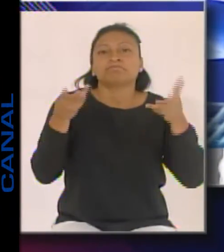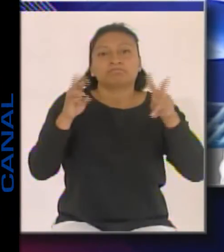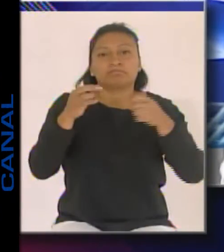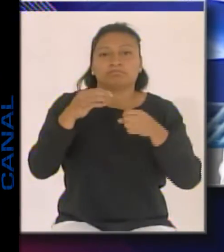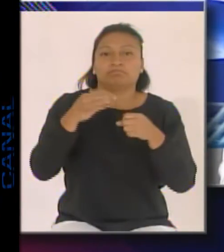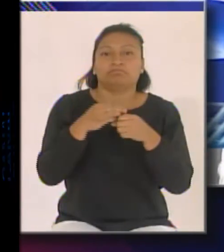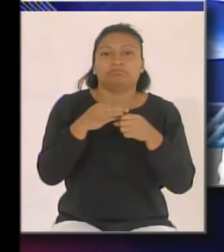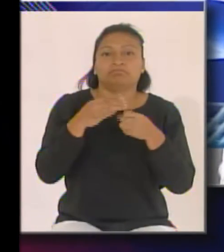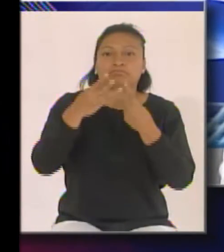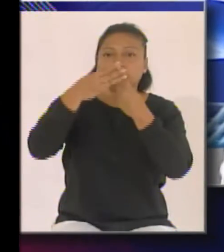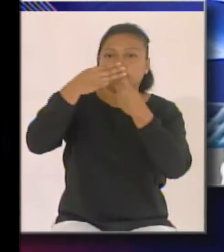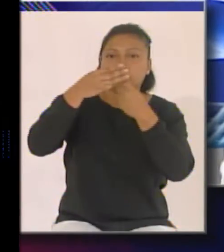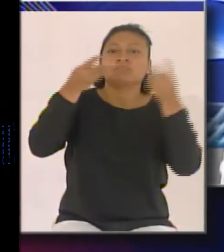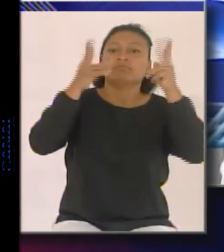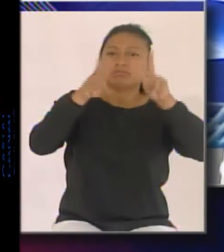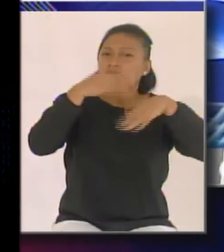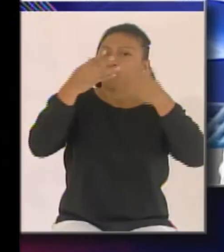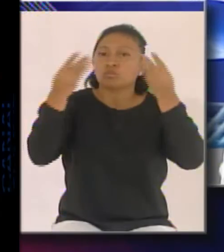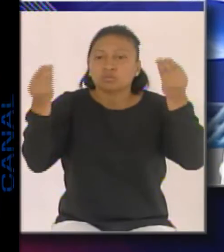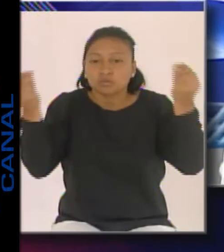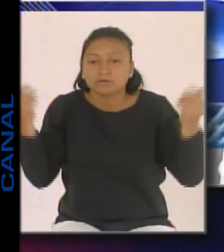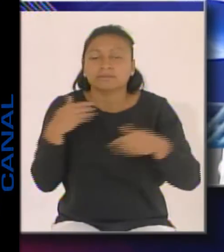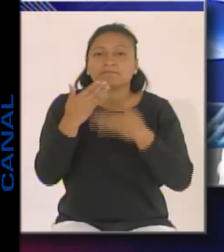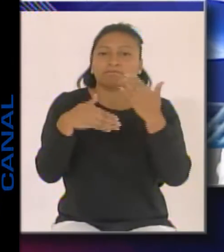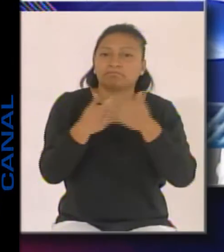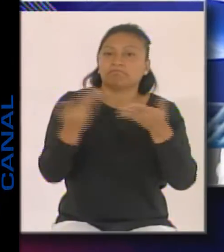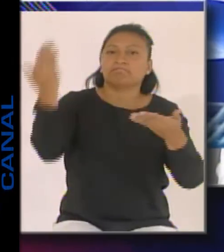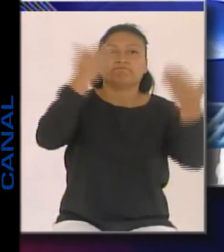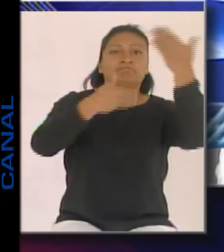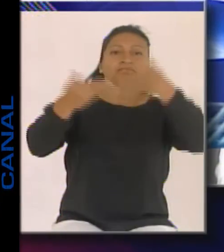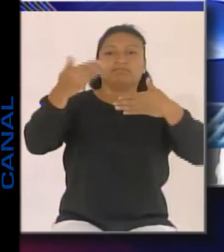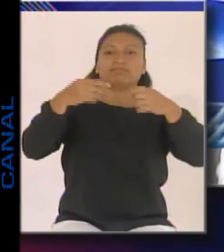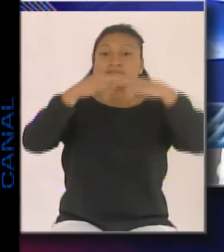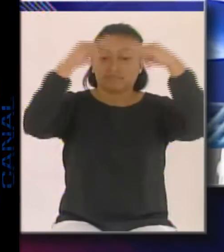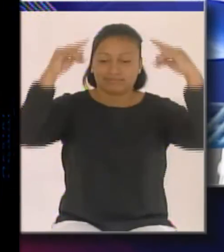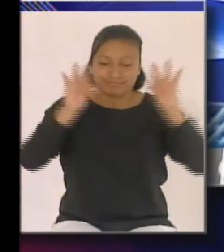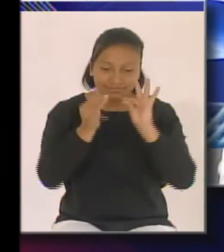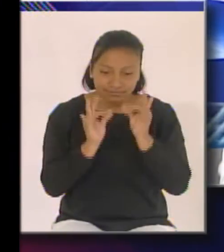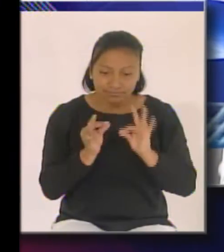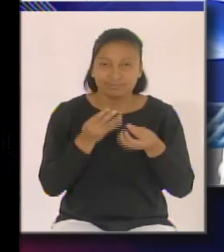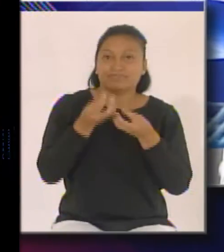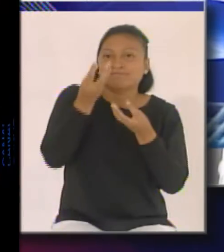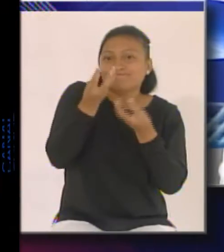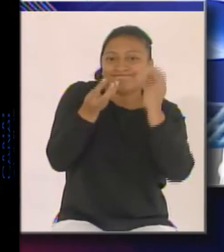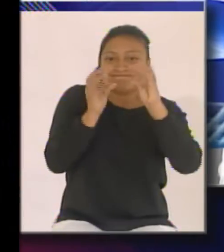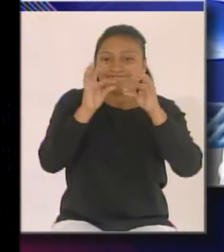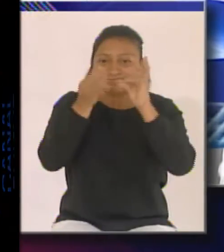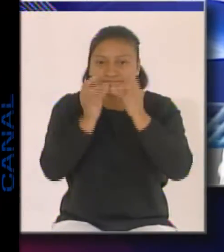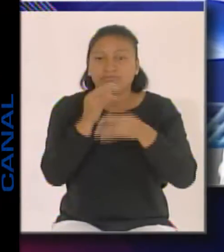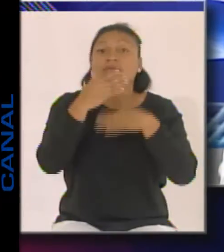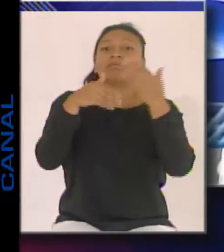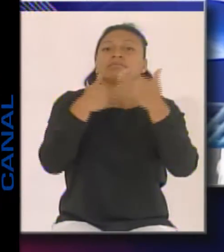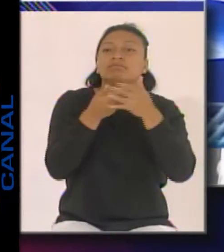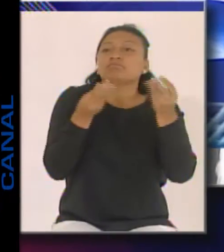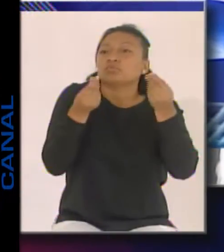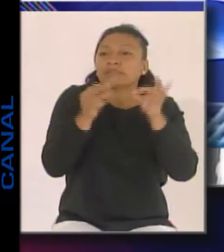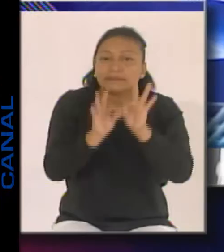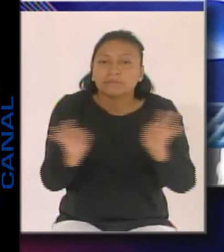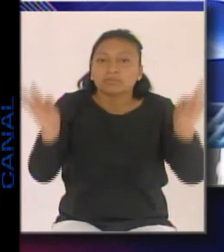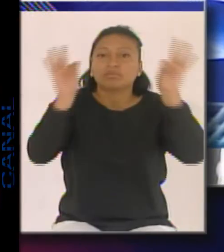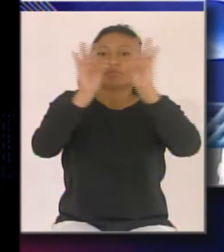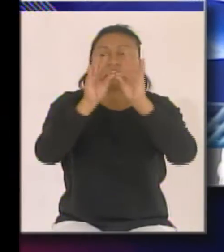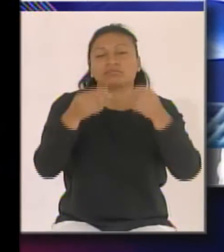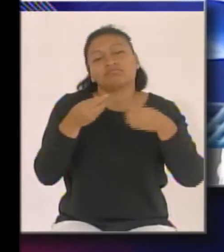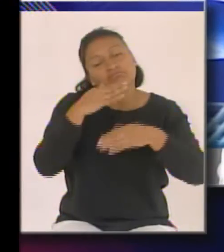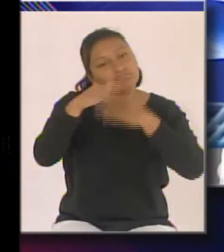inclusiva a esta feria. Van a estar más de 40 emprendimientos entre artesanías, entre gastronomía principalmente y lo que queremos es